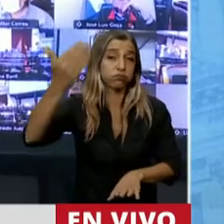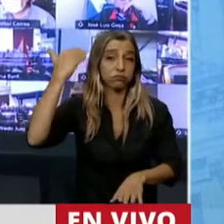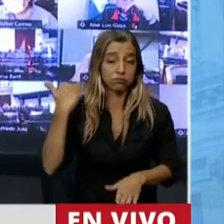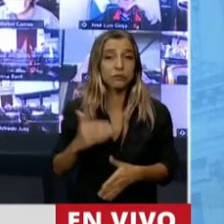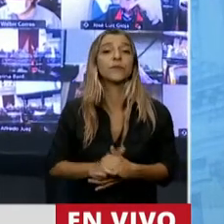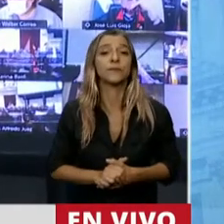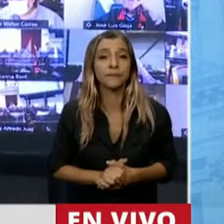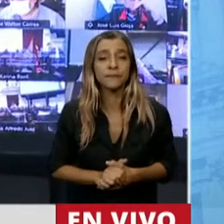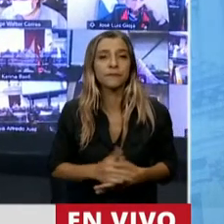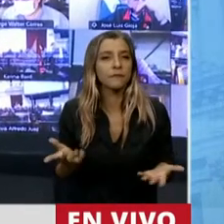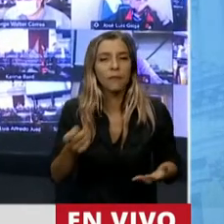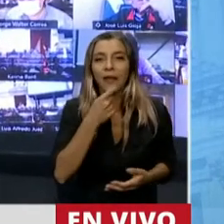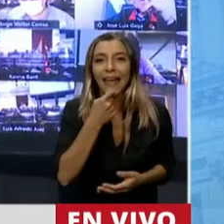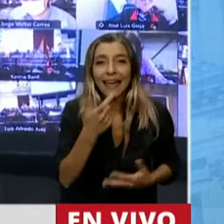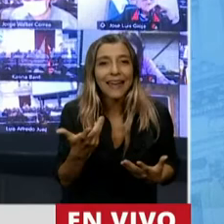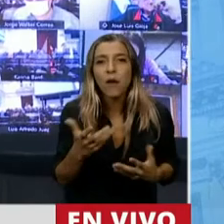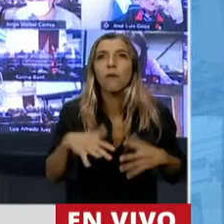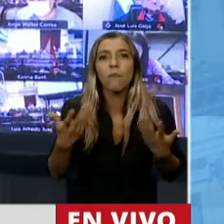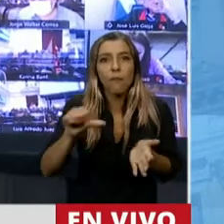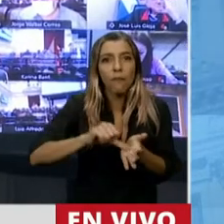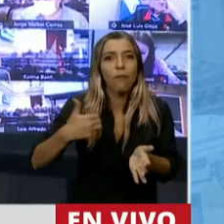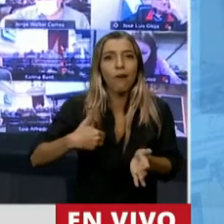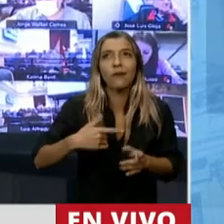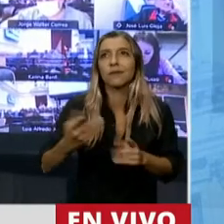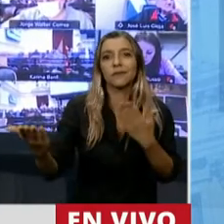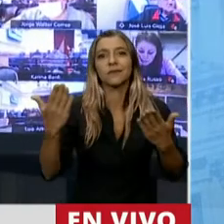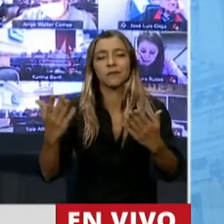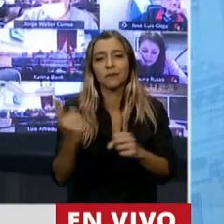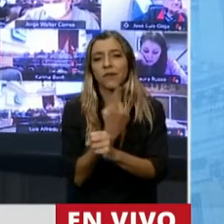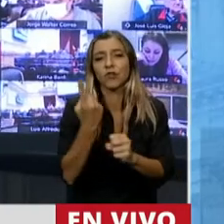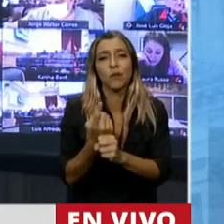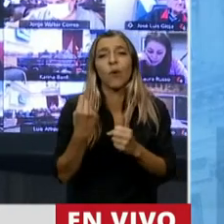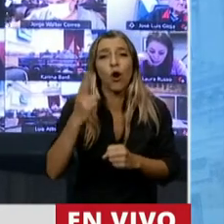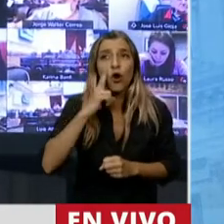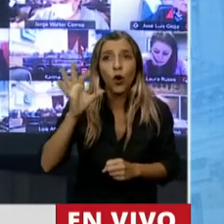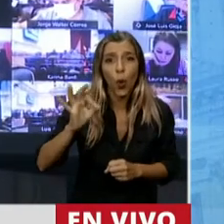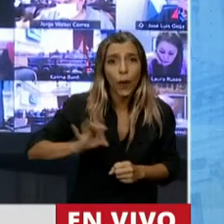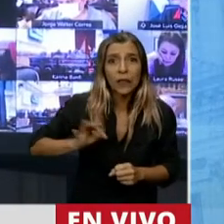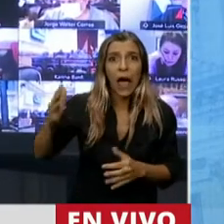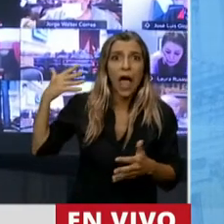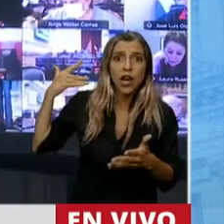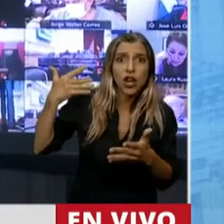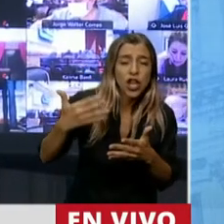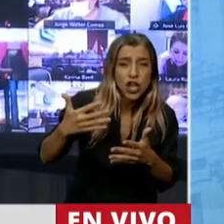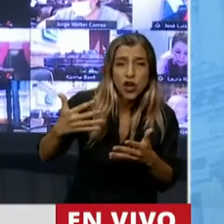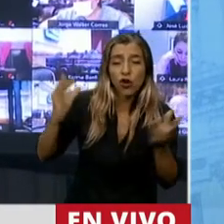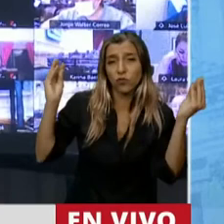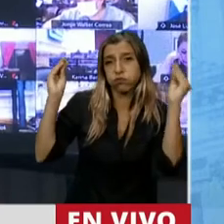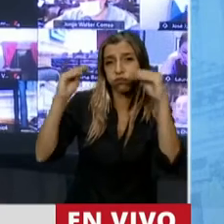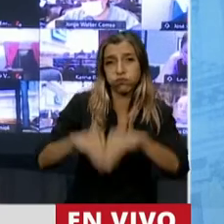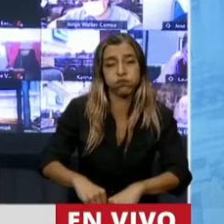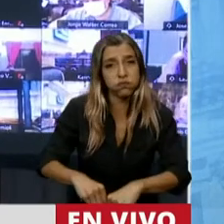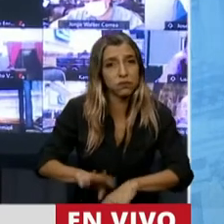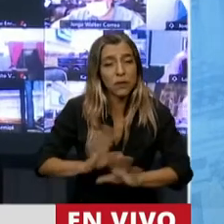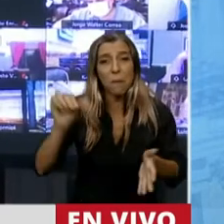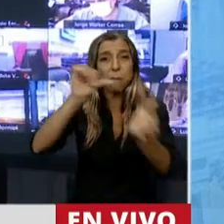planeta que se pueda comparar a la Argentina que después de 90 años haya caído tanto. No hay un país en el mundo que se